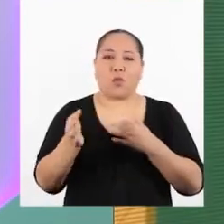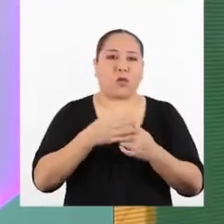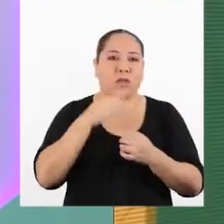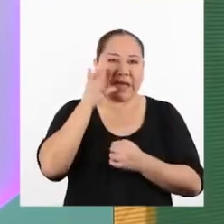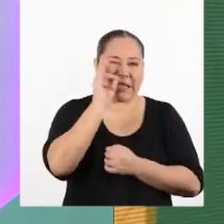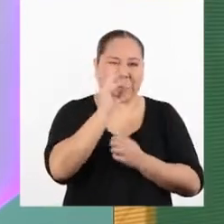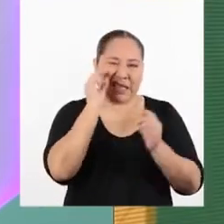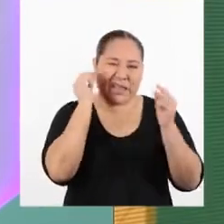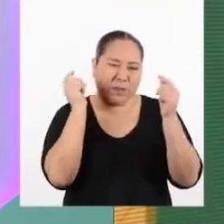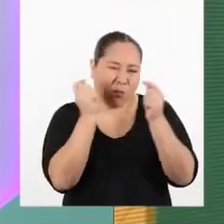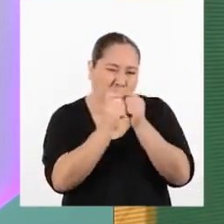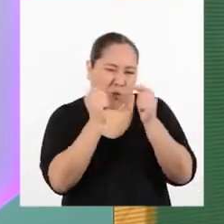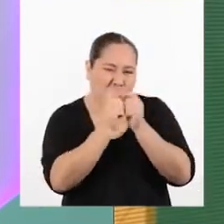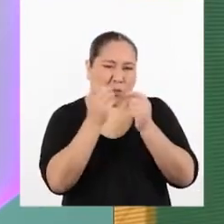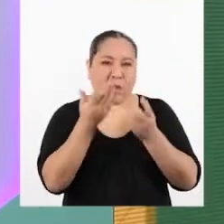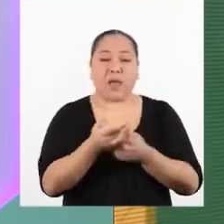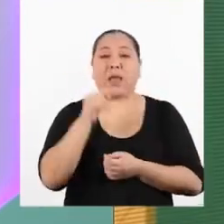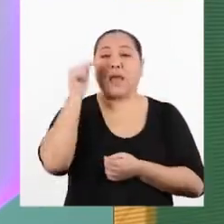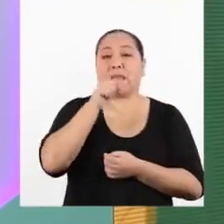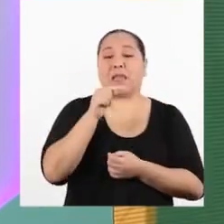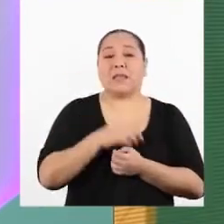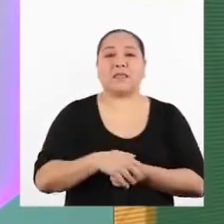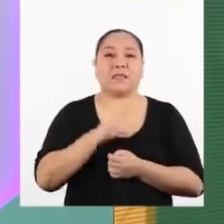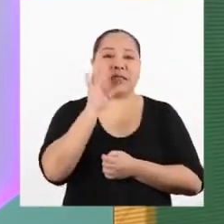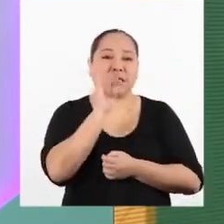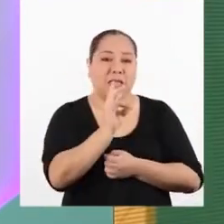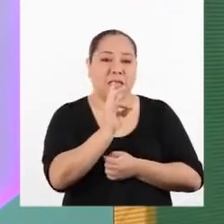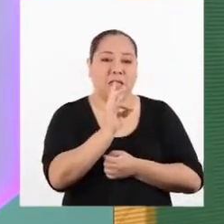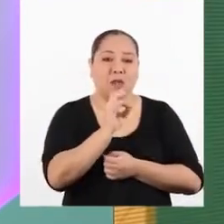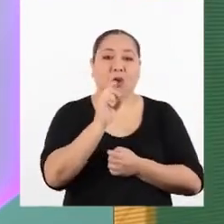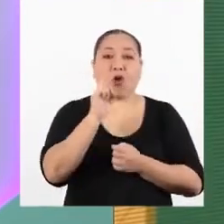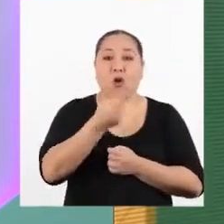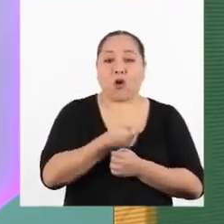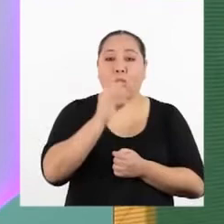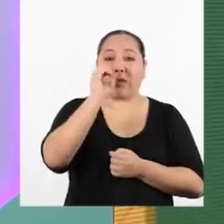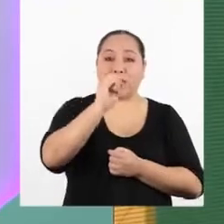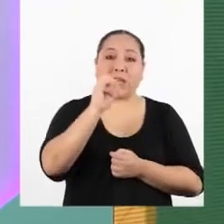exactos. En ese caso, se escribe 7,00.